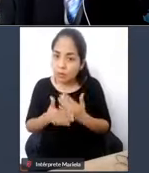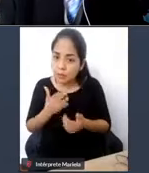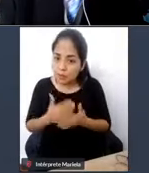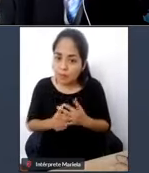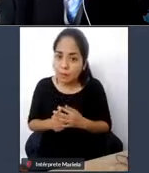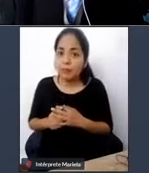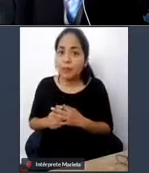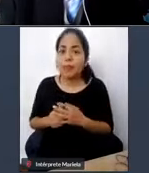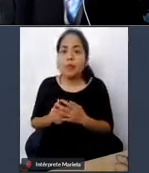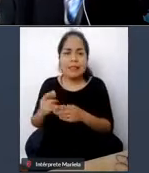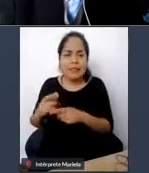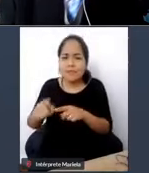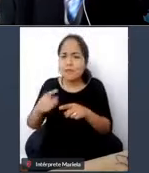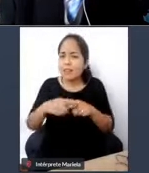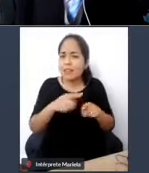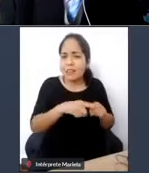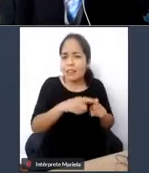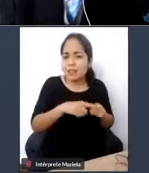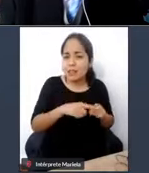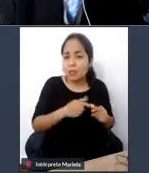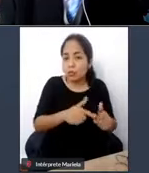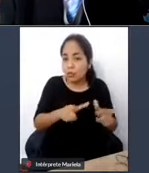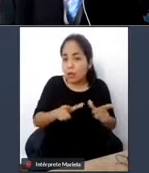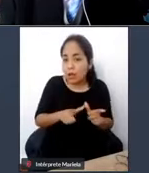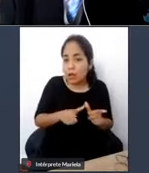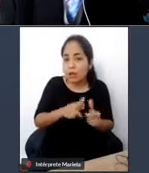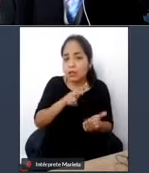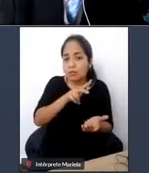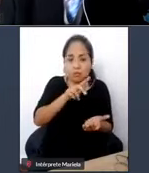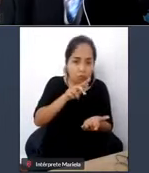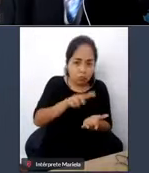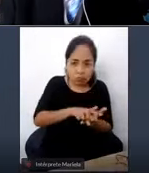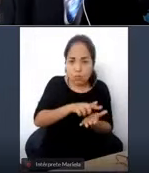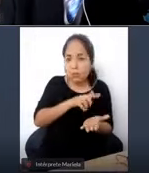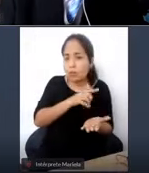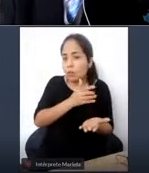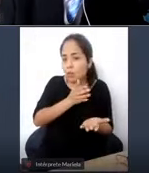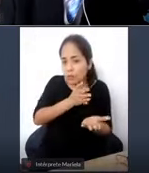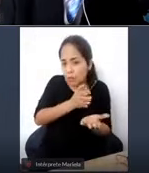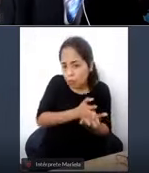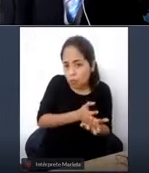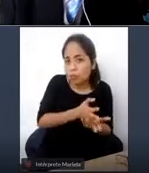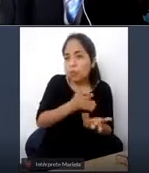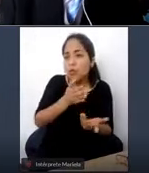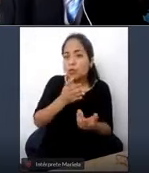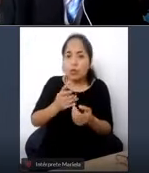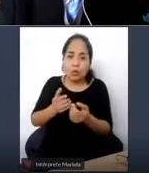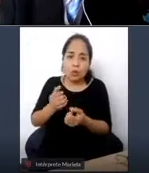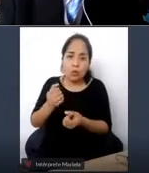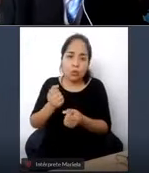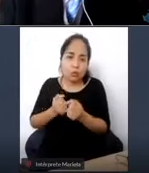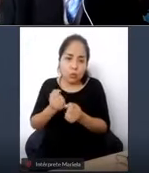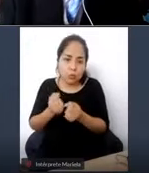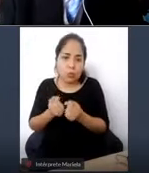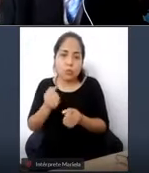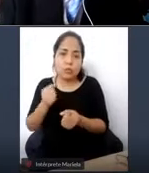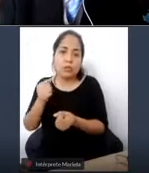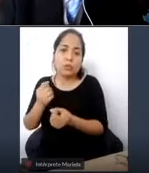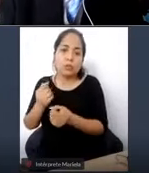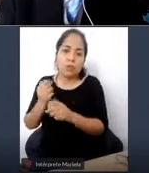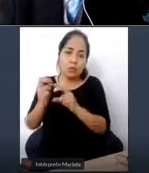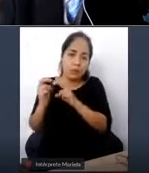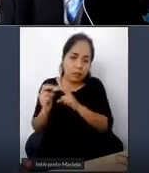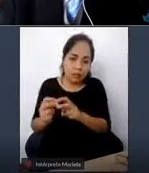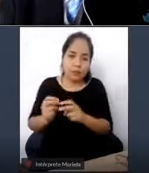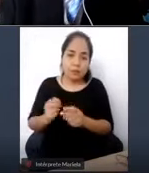aeródromos terminales y medios de transporte esta norma fue publicada esta ley fue publicada en el año 2006 y aún no ha